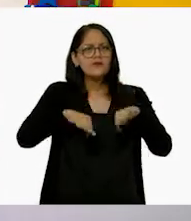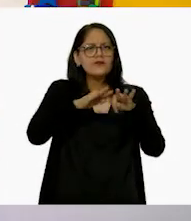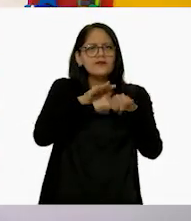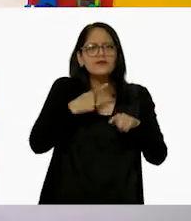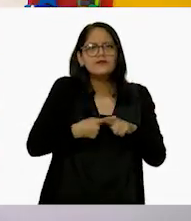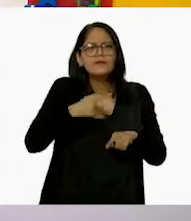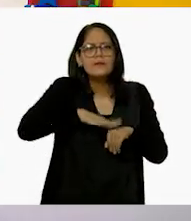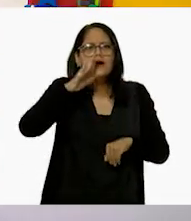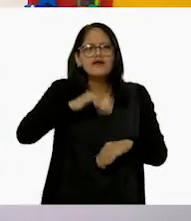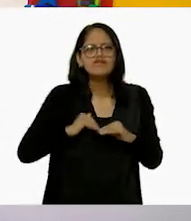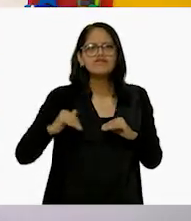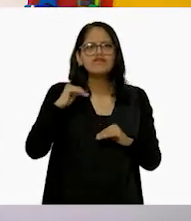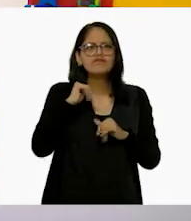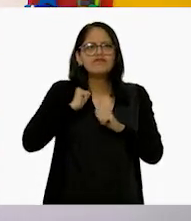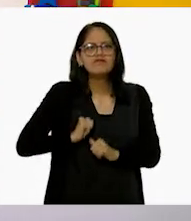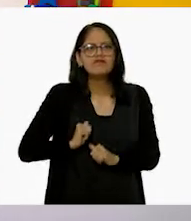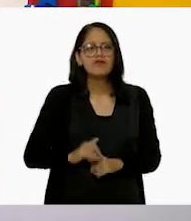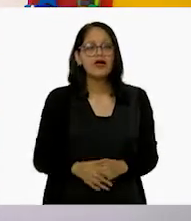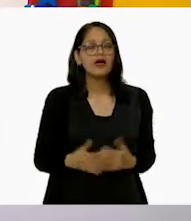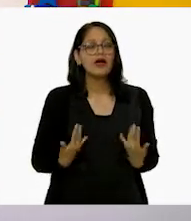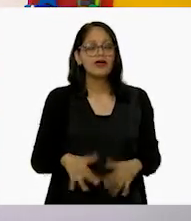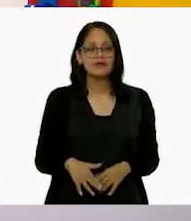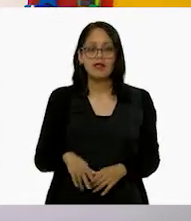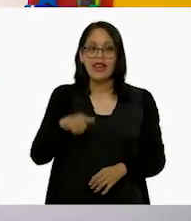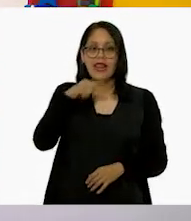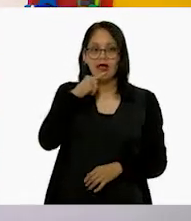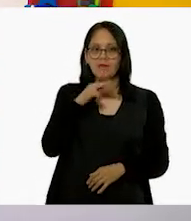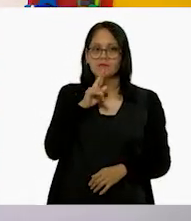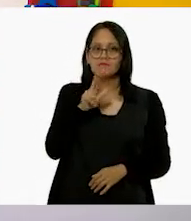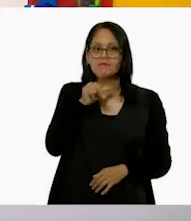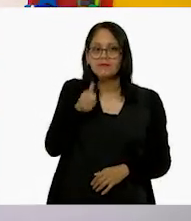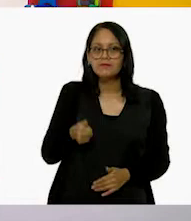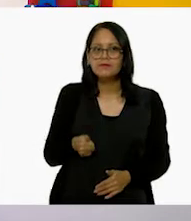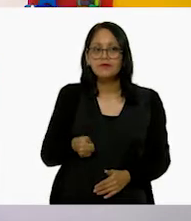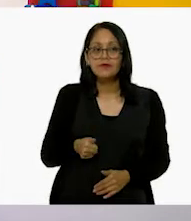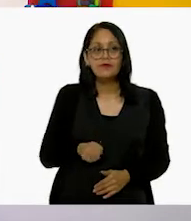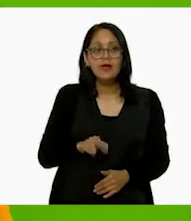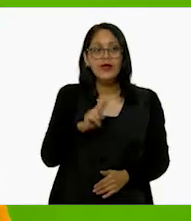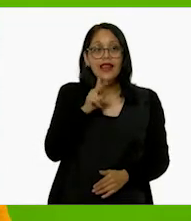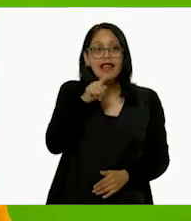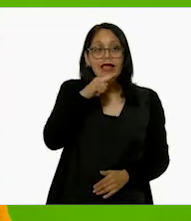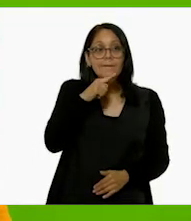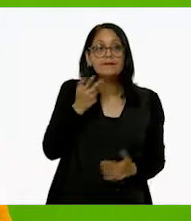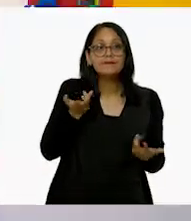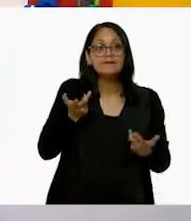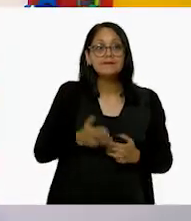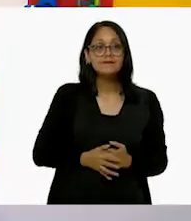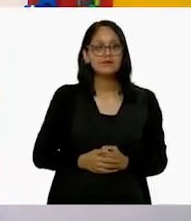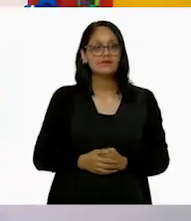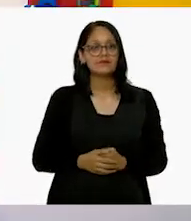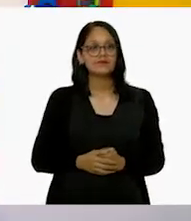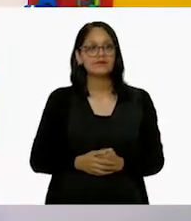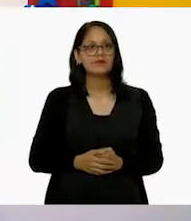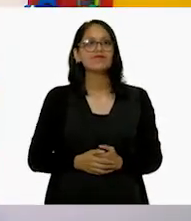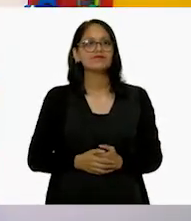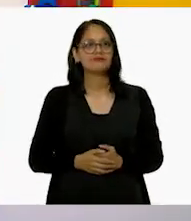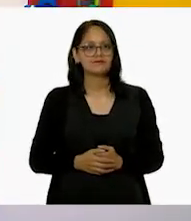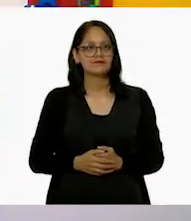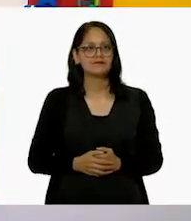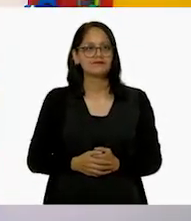El amigo lápiz no respondió. ¿Quieren saber qué hizo? ¿Qué hizo? ¿Qué hizo? Él